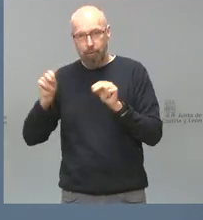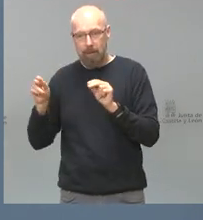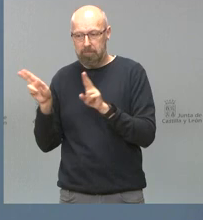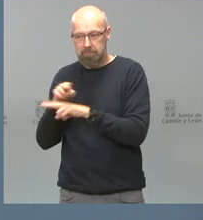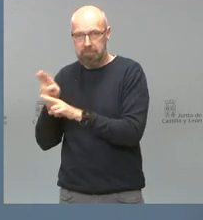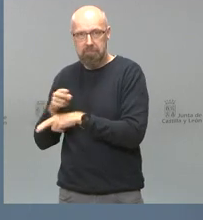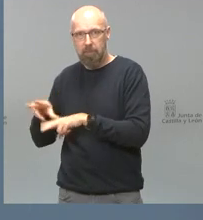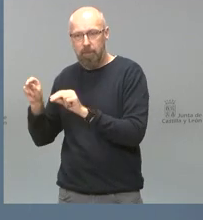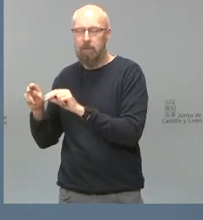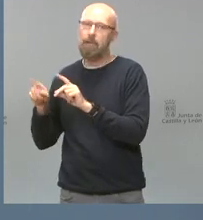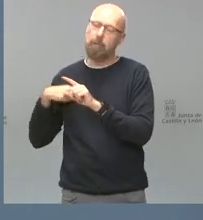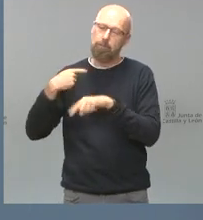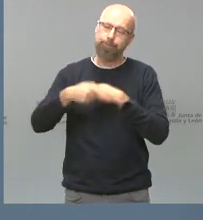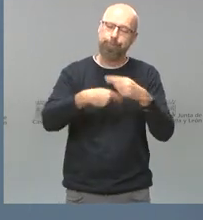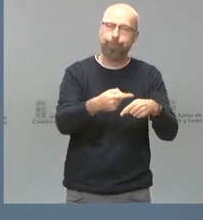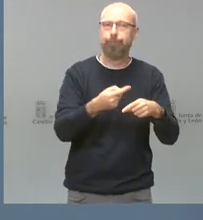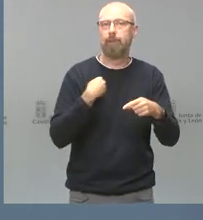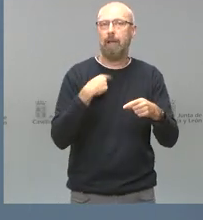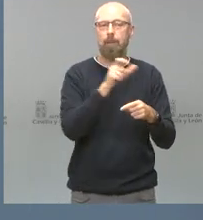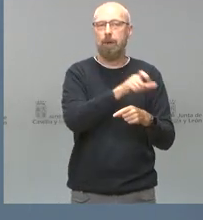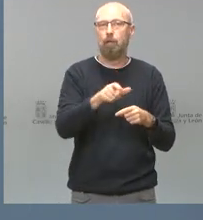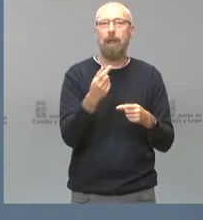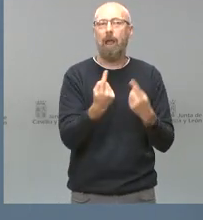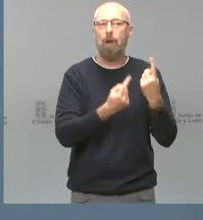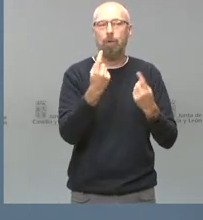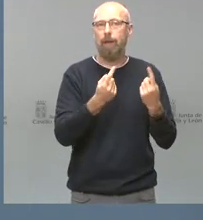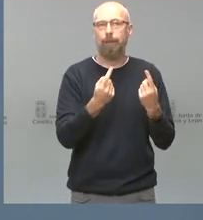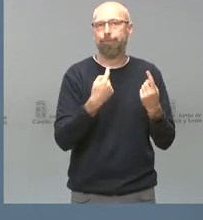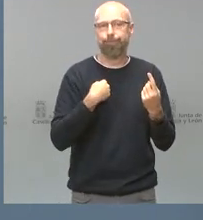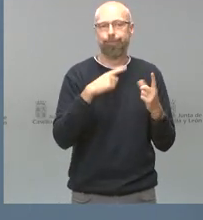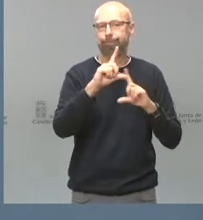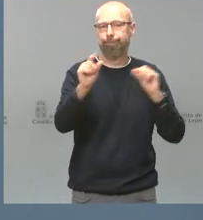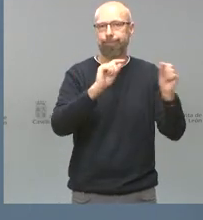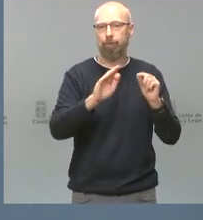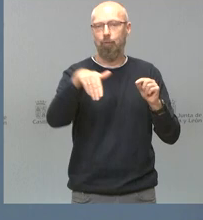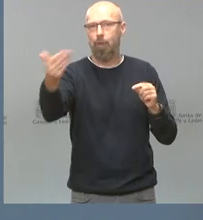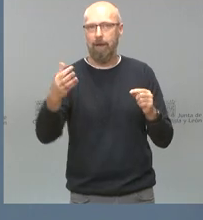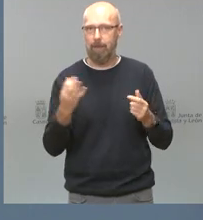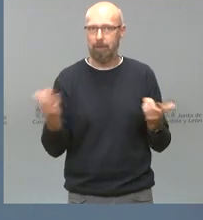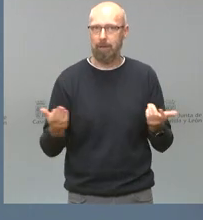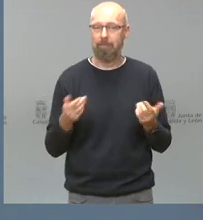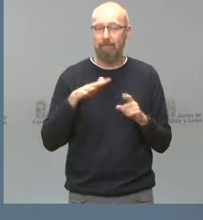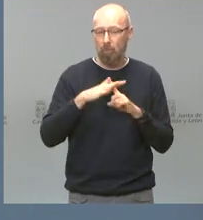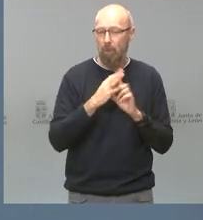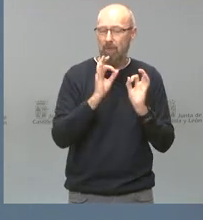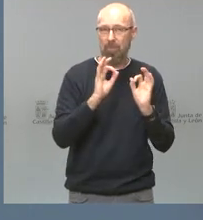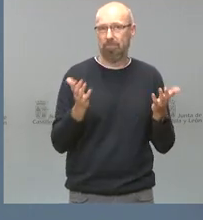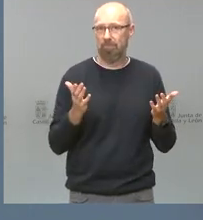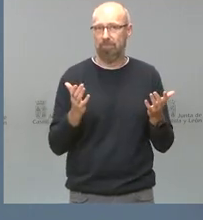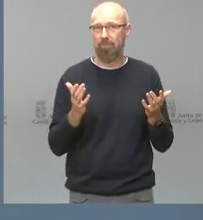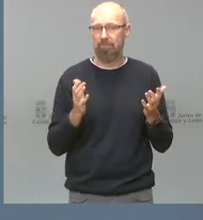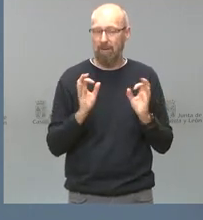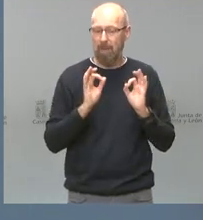ha llevado asociado que las personas que ahí residían ya no lo estén residiendo. Esta es una circunstancia muy específica de